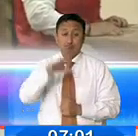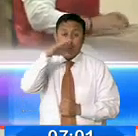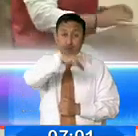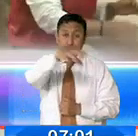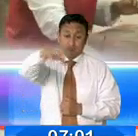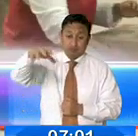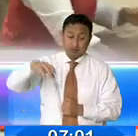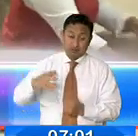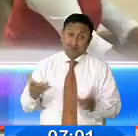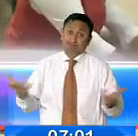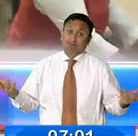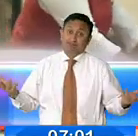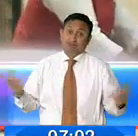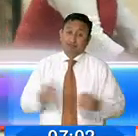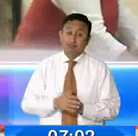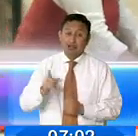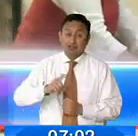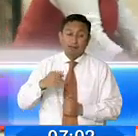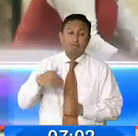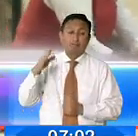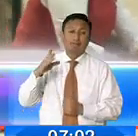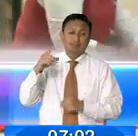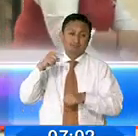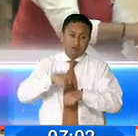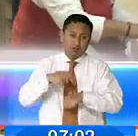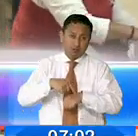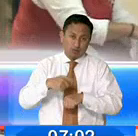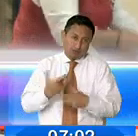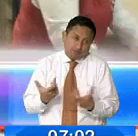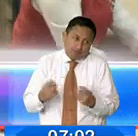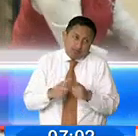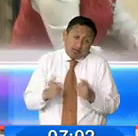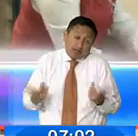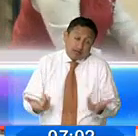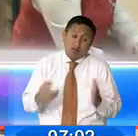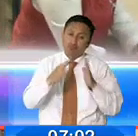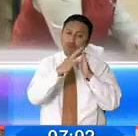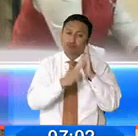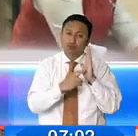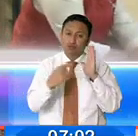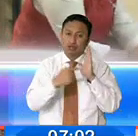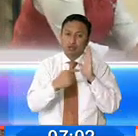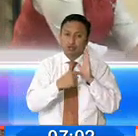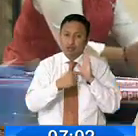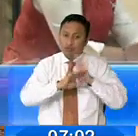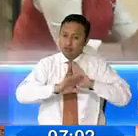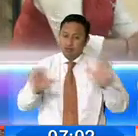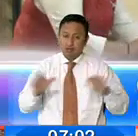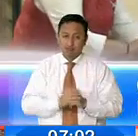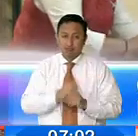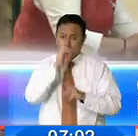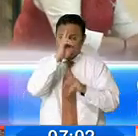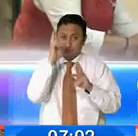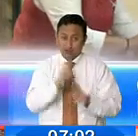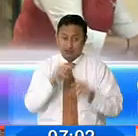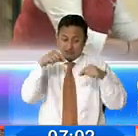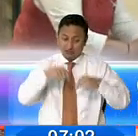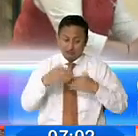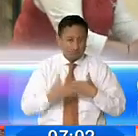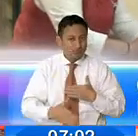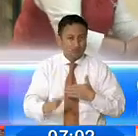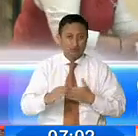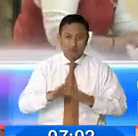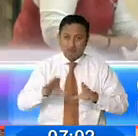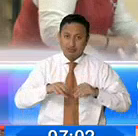es obvio que se requiere mayor tiempo, pero bueno, las reglas están hechas, está trazada la cancha y toca